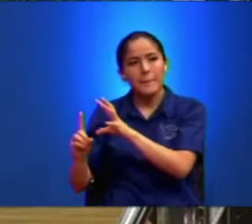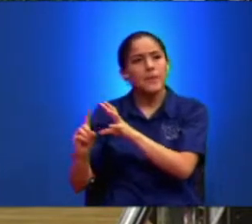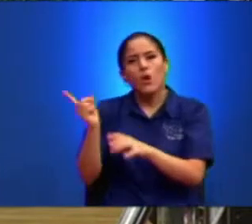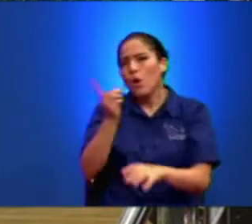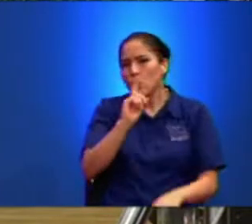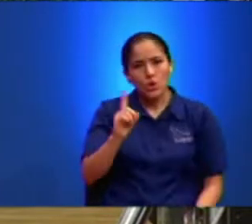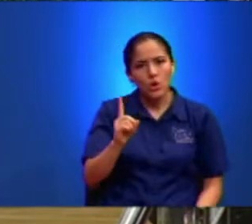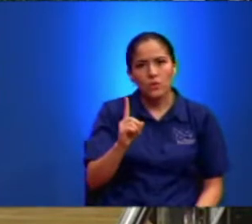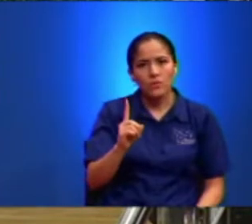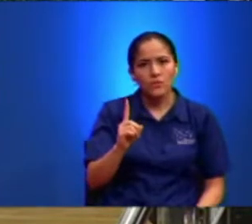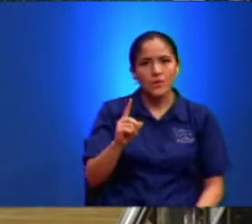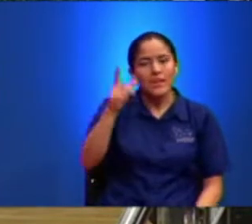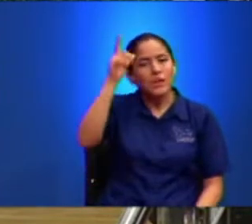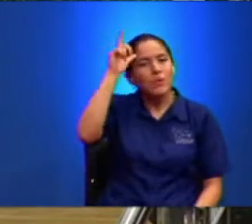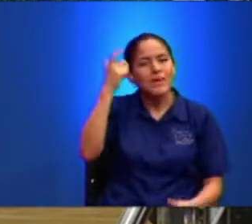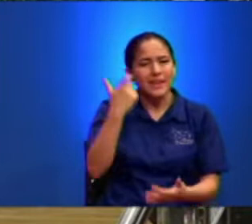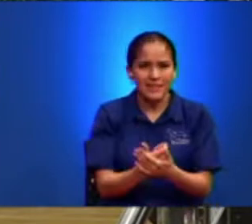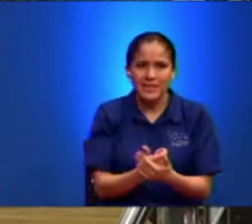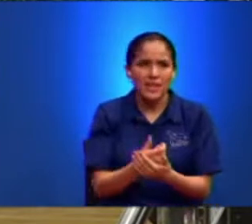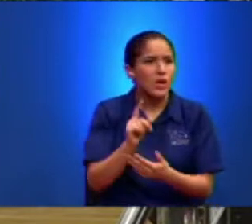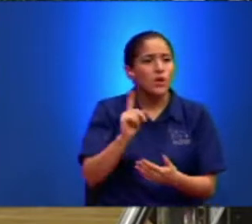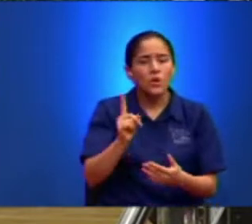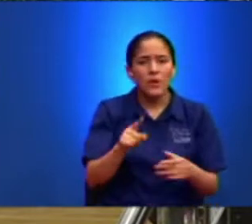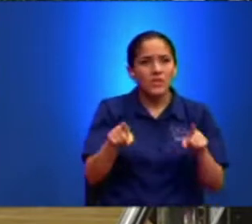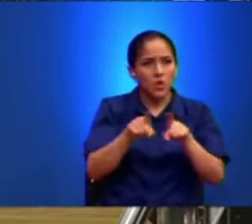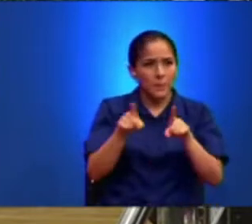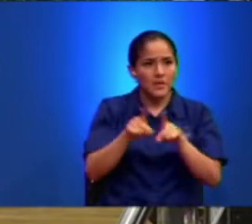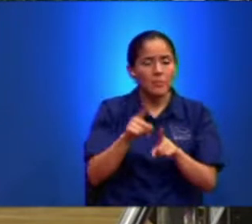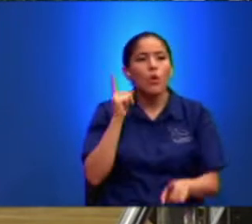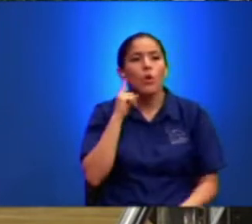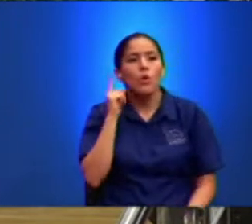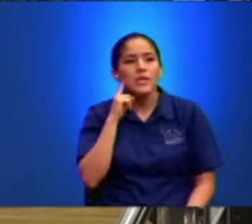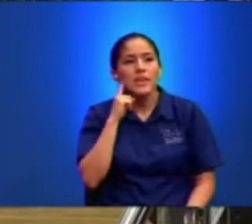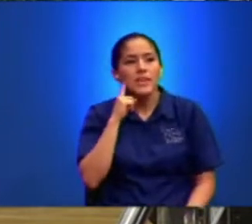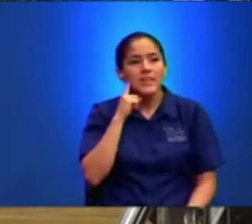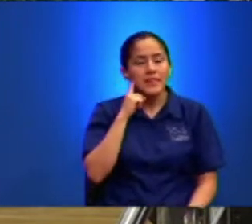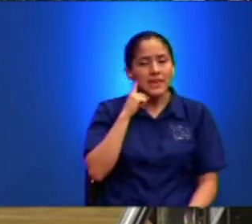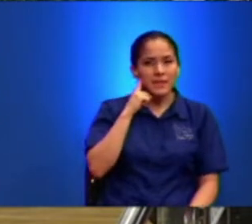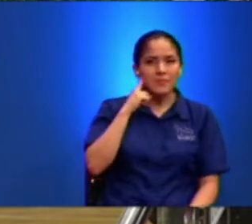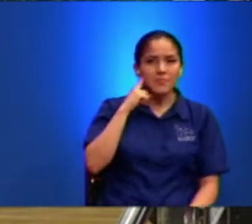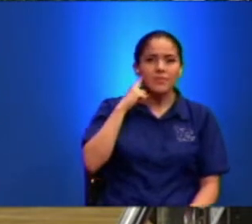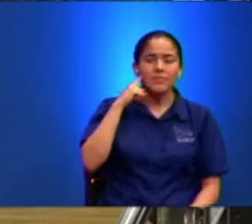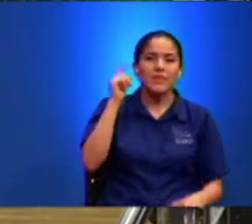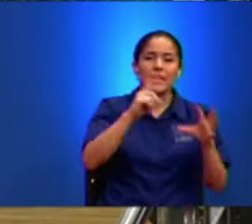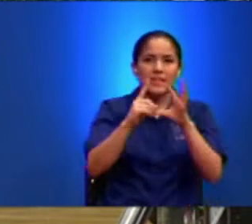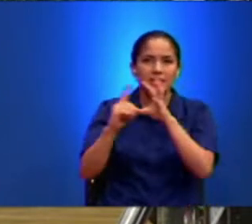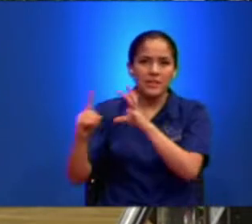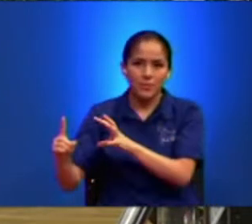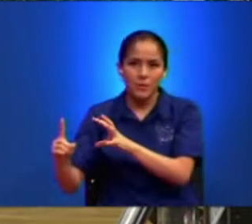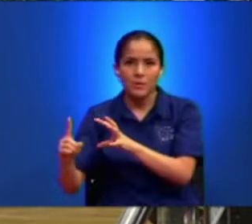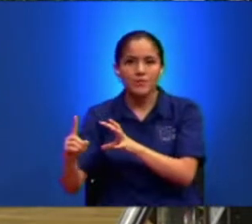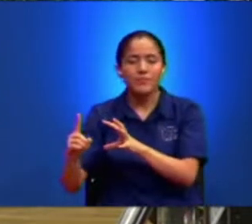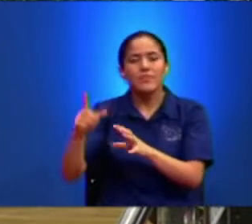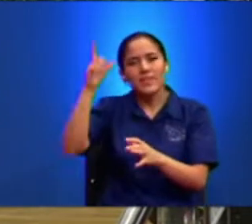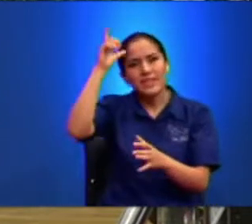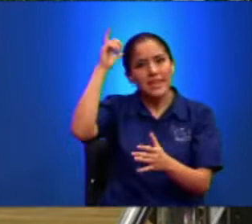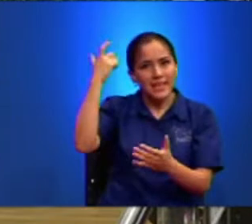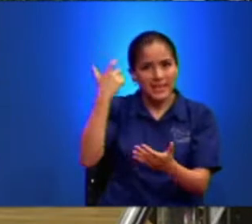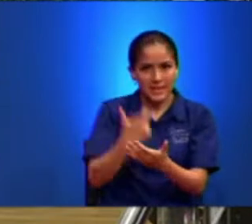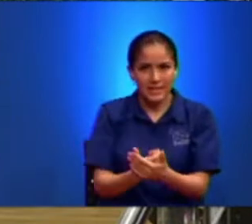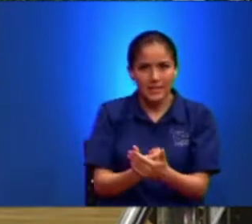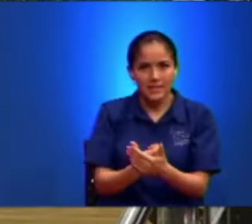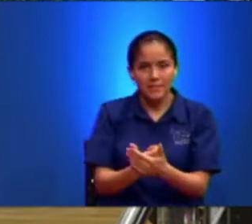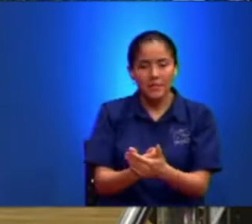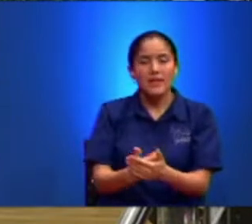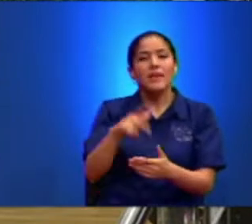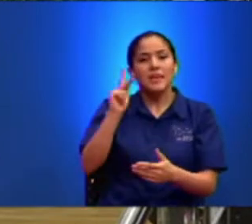como creyente Porque no es lo mismo Oyente, creyente, discípulo, siervo y amigo Son cinco facetas distintas del